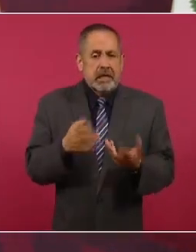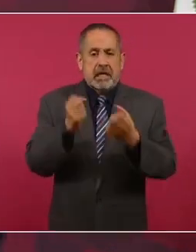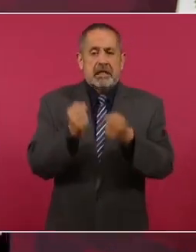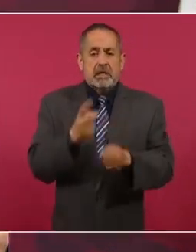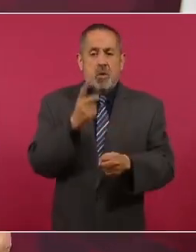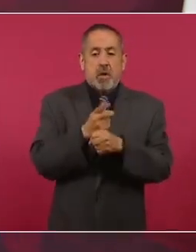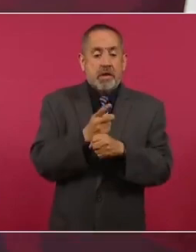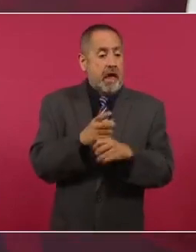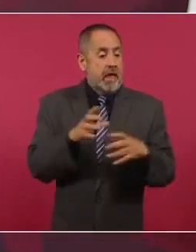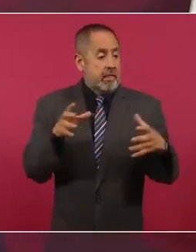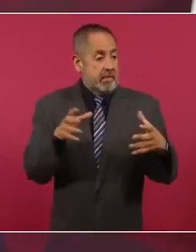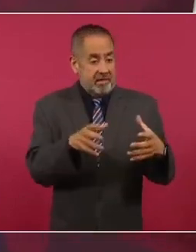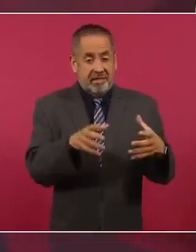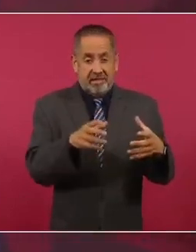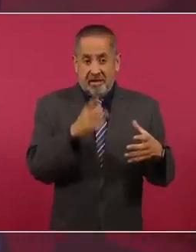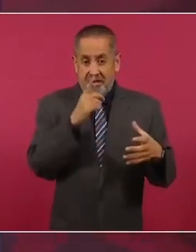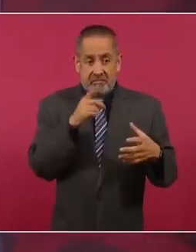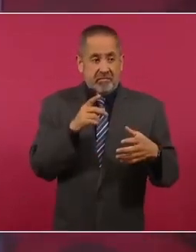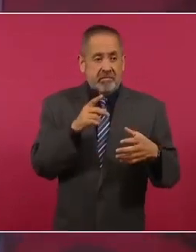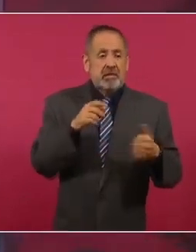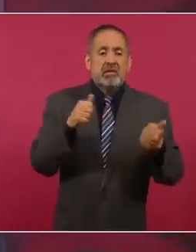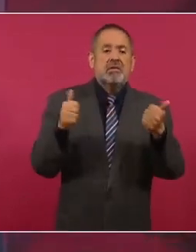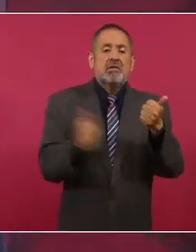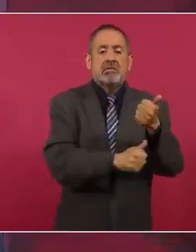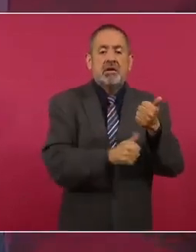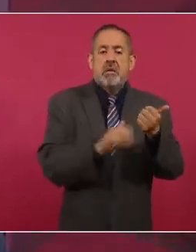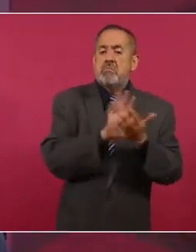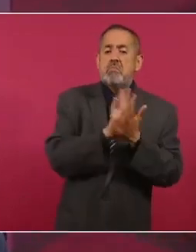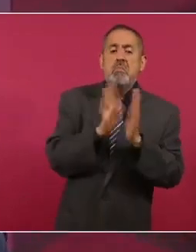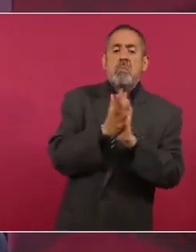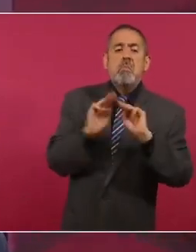estaba en manos de la delincuencia.